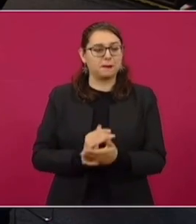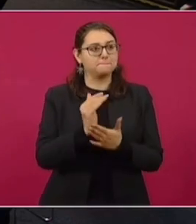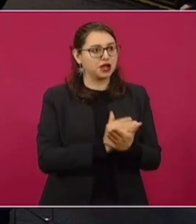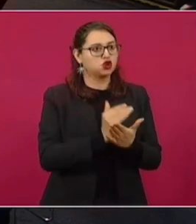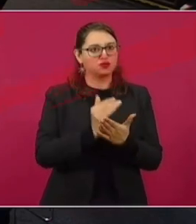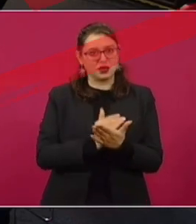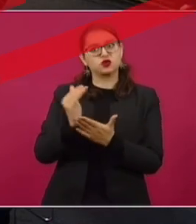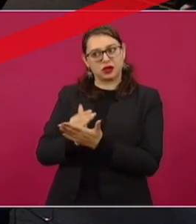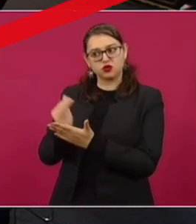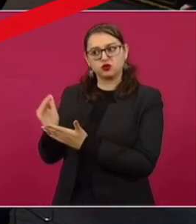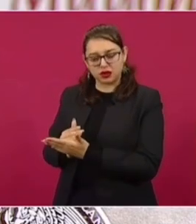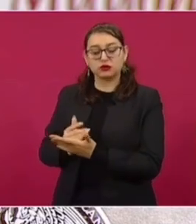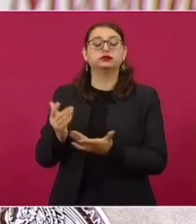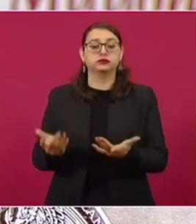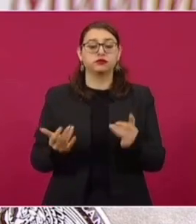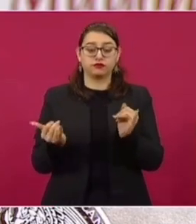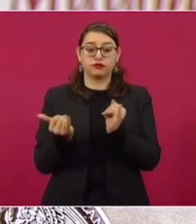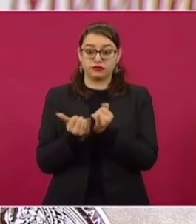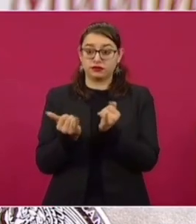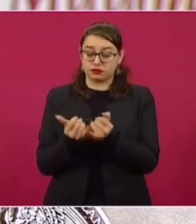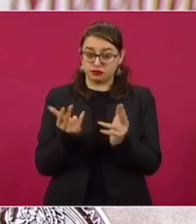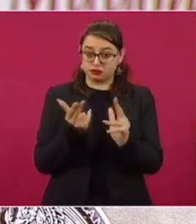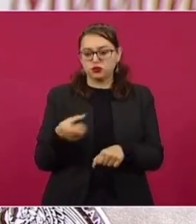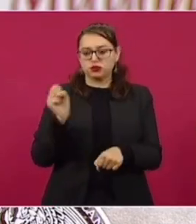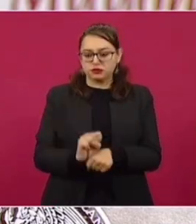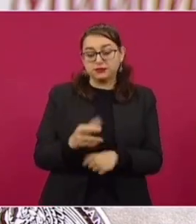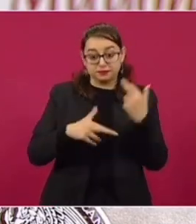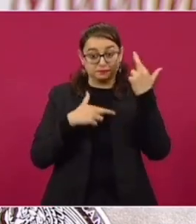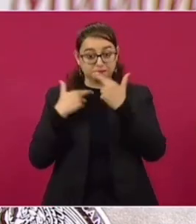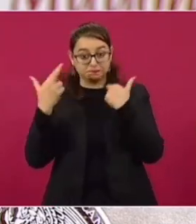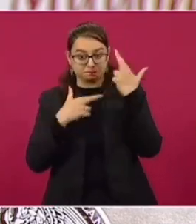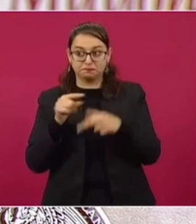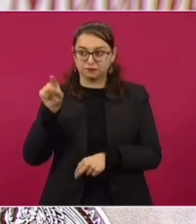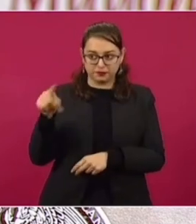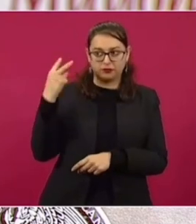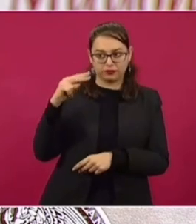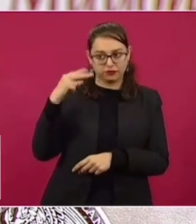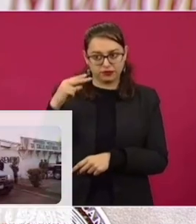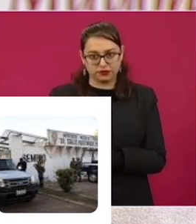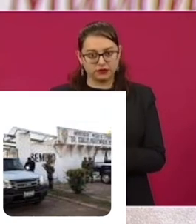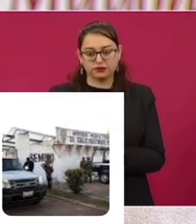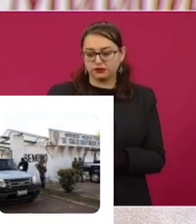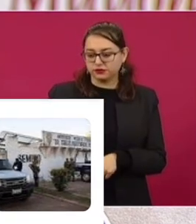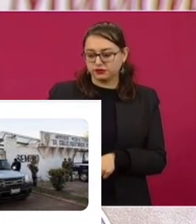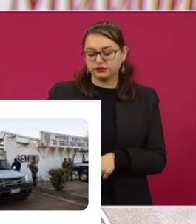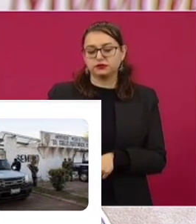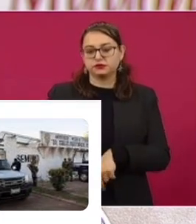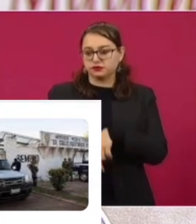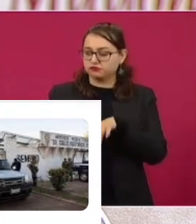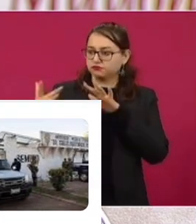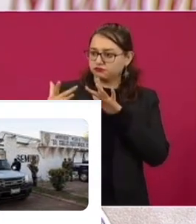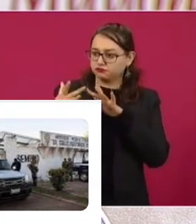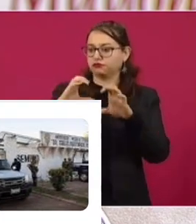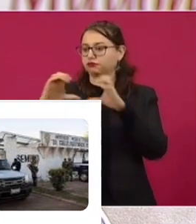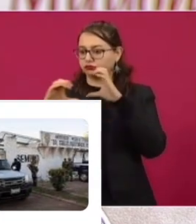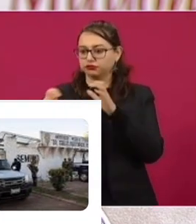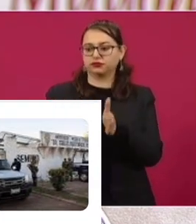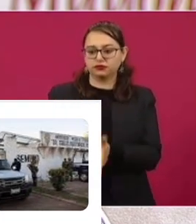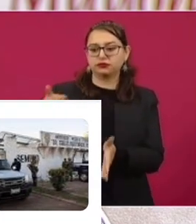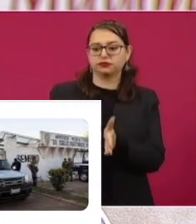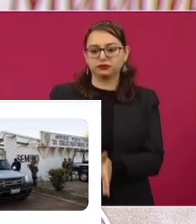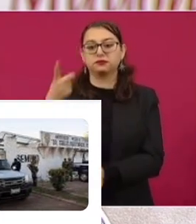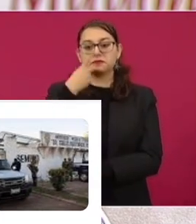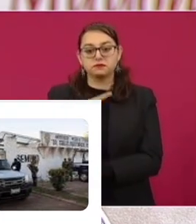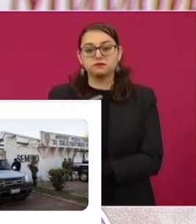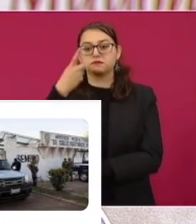porcentaje e incluso una disminución en el homicidio doloso en el país. Particularmente mantenemos comunicación con el gobernador del estado, nos informa él